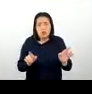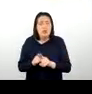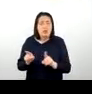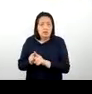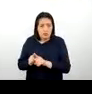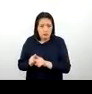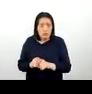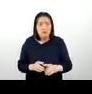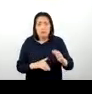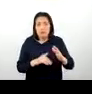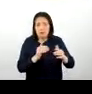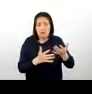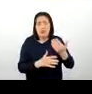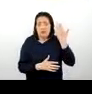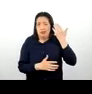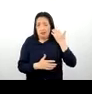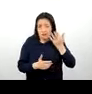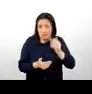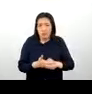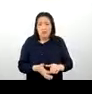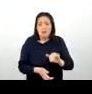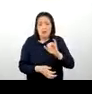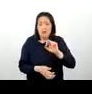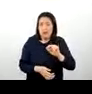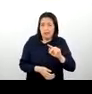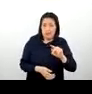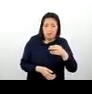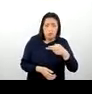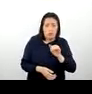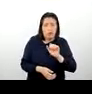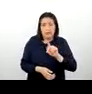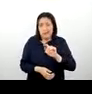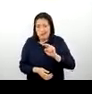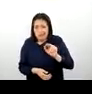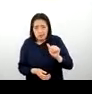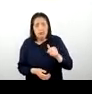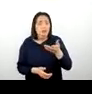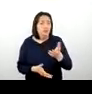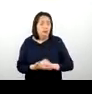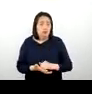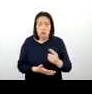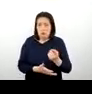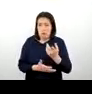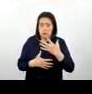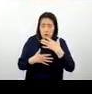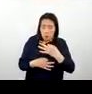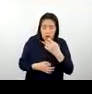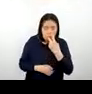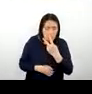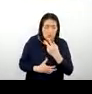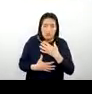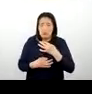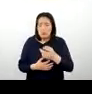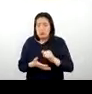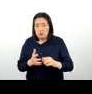Complejo Arqueológico de Intihuatana, ¿no? Que es muy, no solamente goza de ser un atractivo de